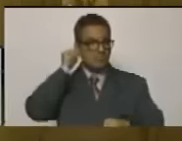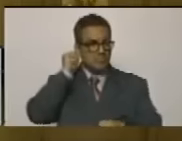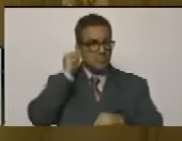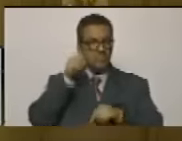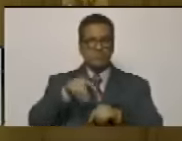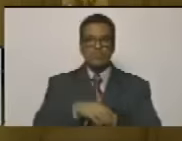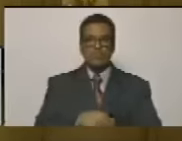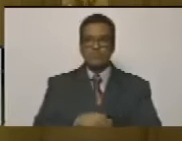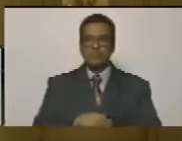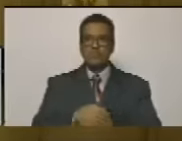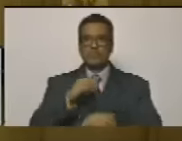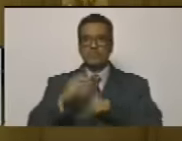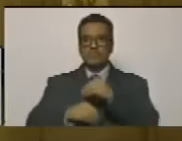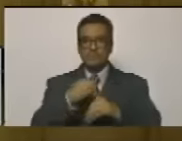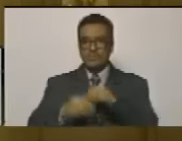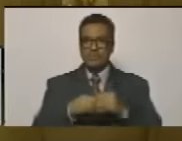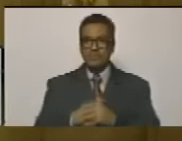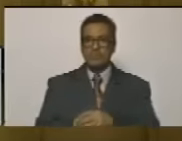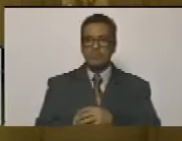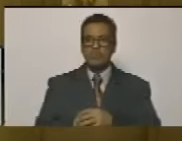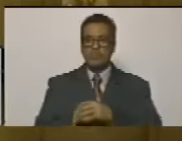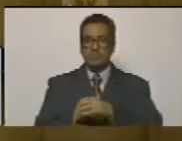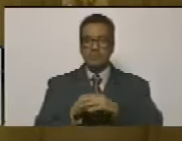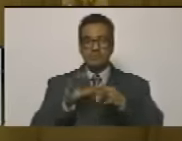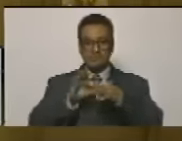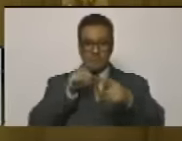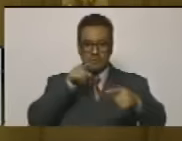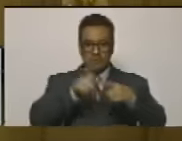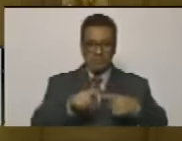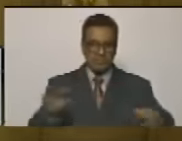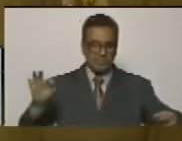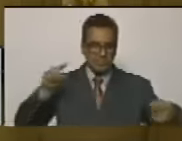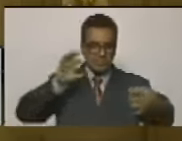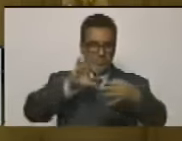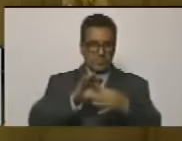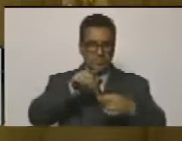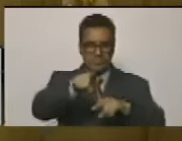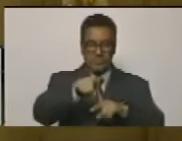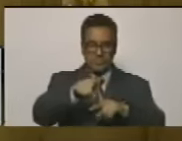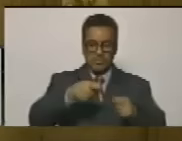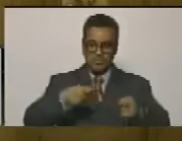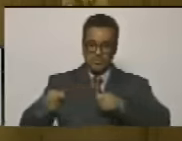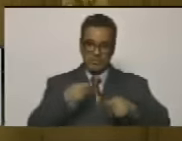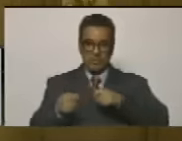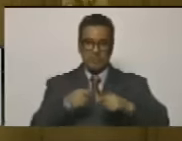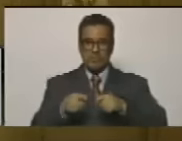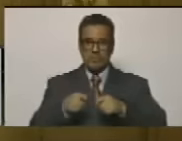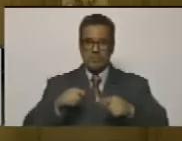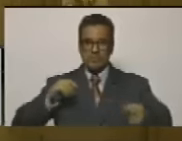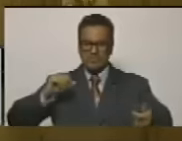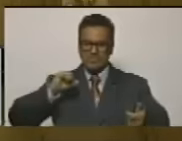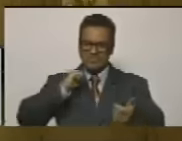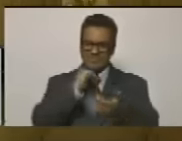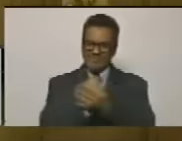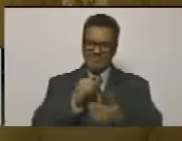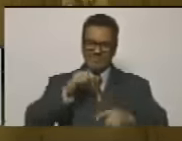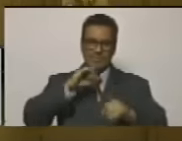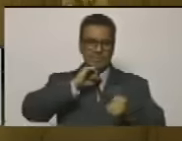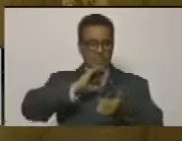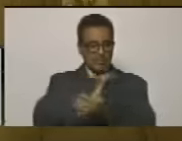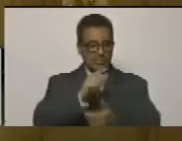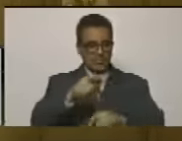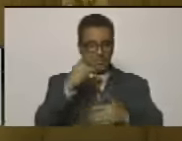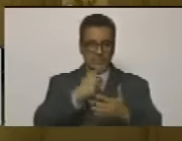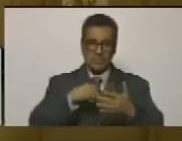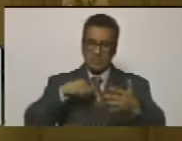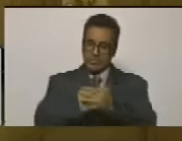que han estado directamente involucrados en esta acción de golpe de Estado y de